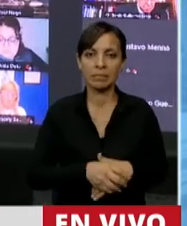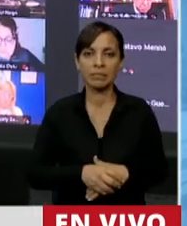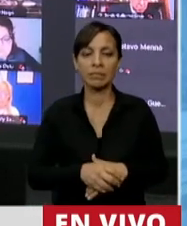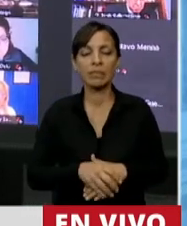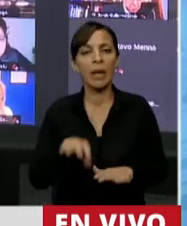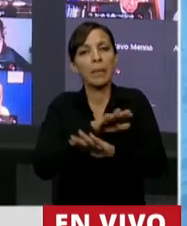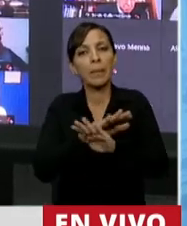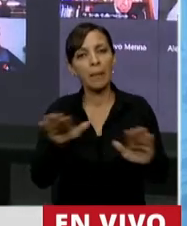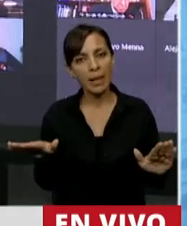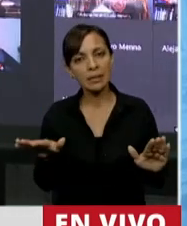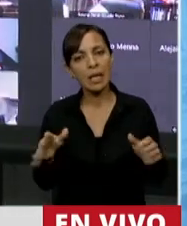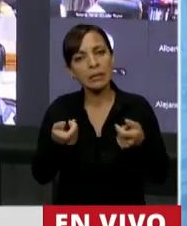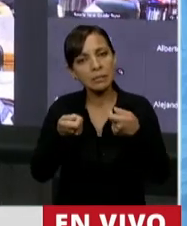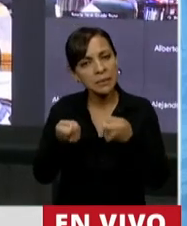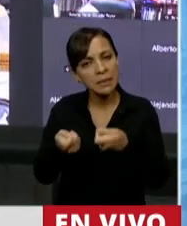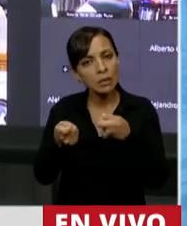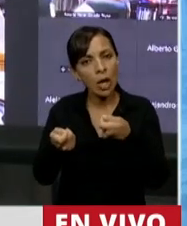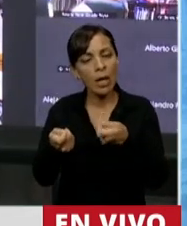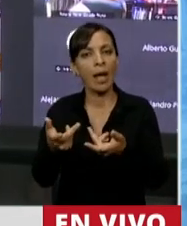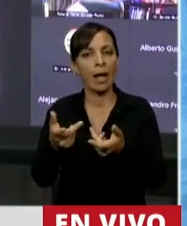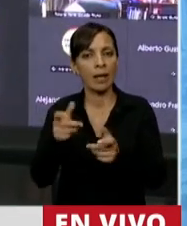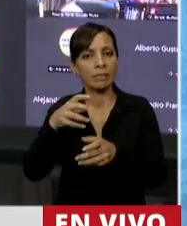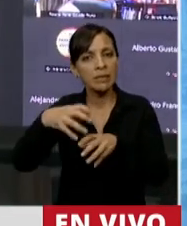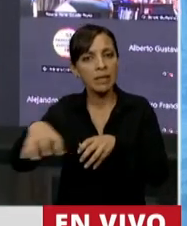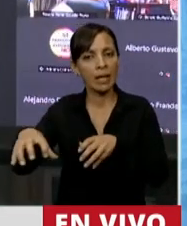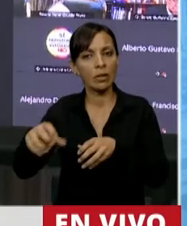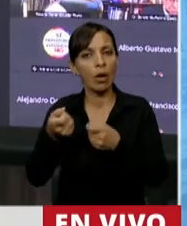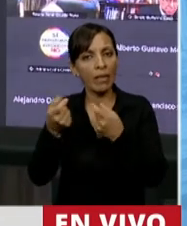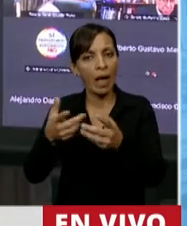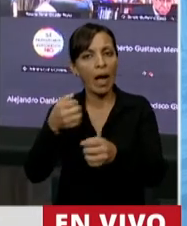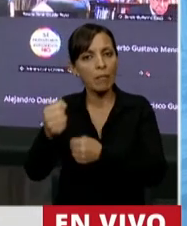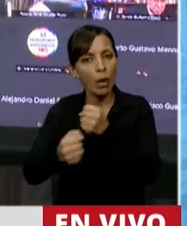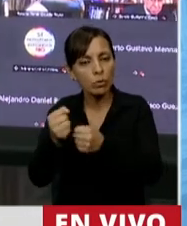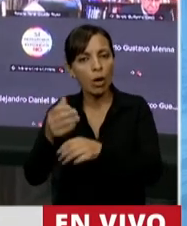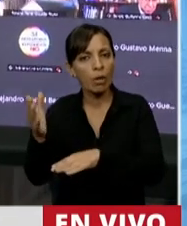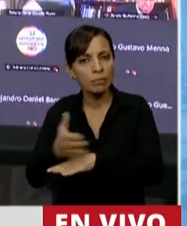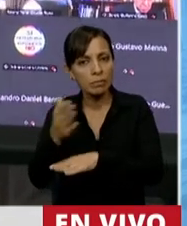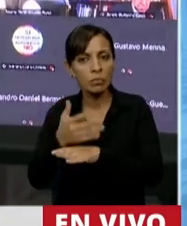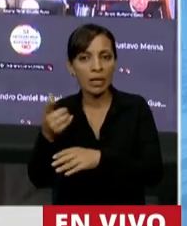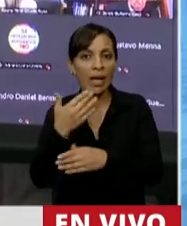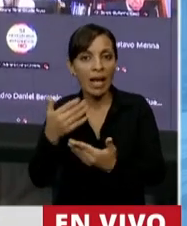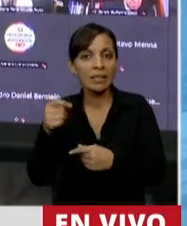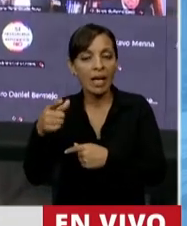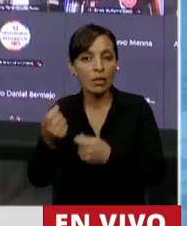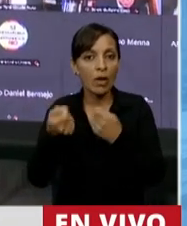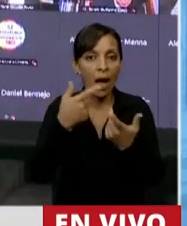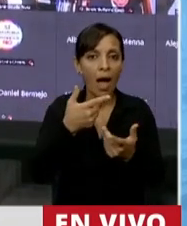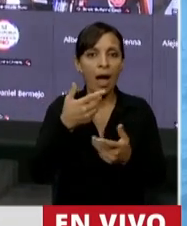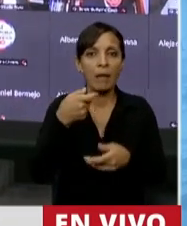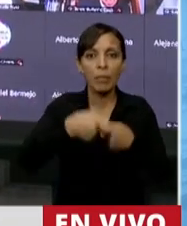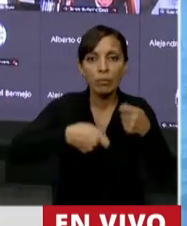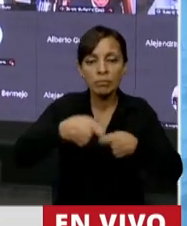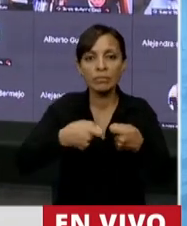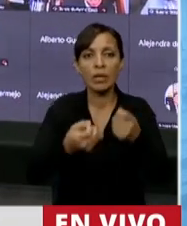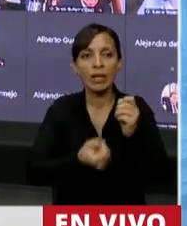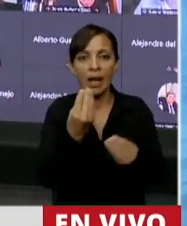Dejen de presionar impositivamente al sector productivo que es el que genera inversiones, el que produce y el que